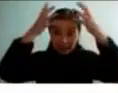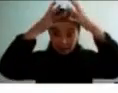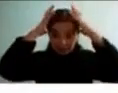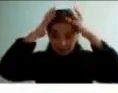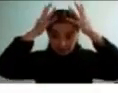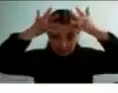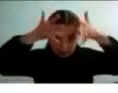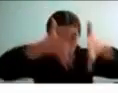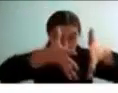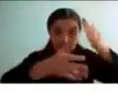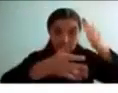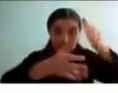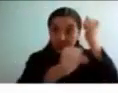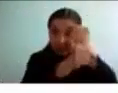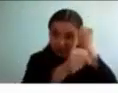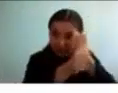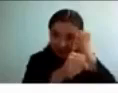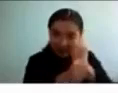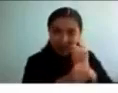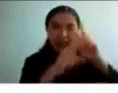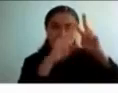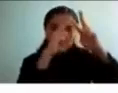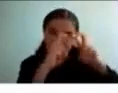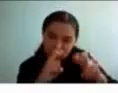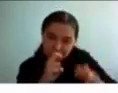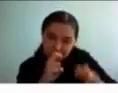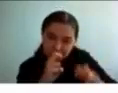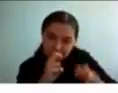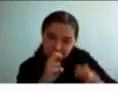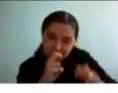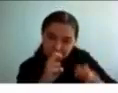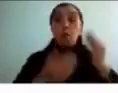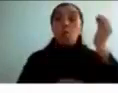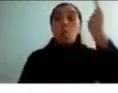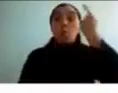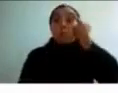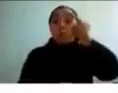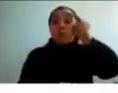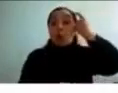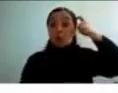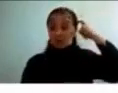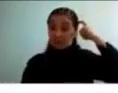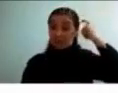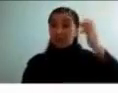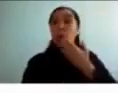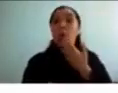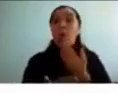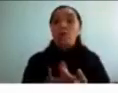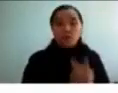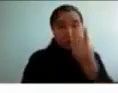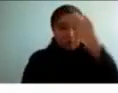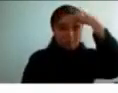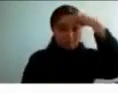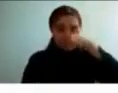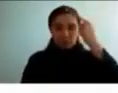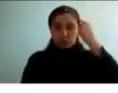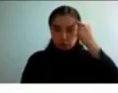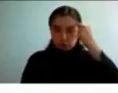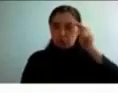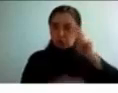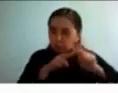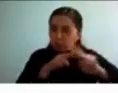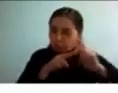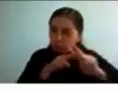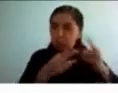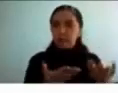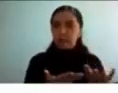decisiones a la planificación a la acción consciente cuando yo estoy monitorizando lo que estoy haciendo entonces lo que ocurre en el TDAH es que